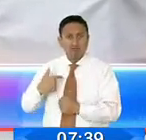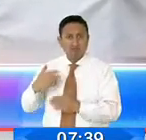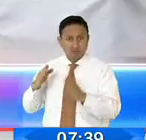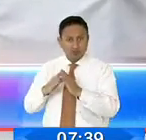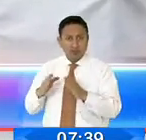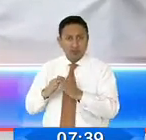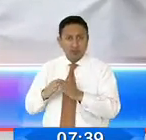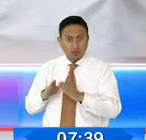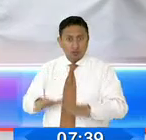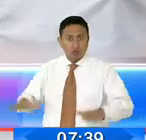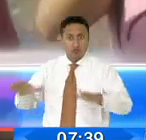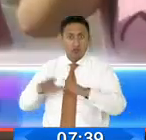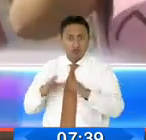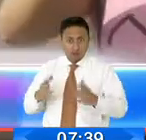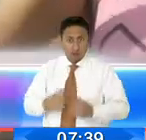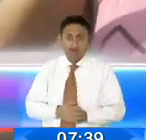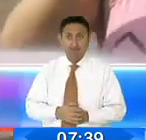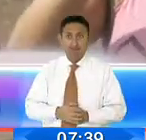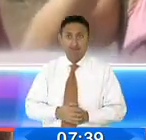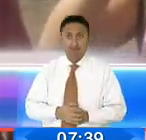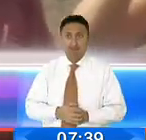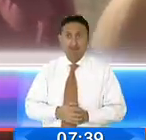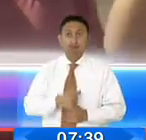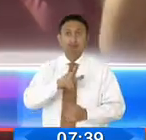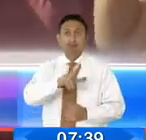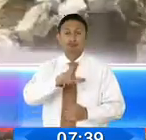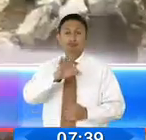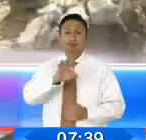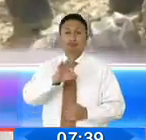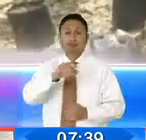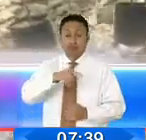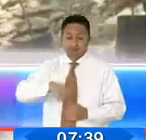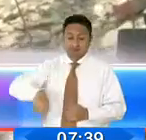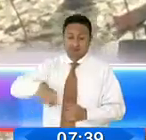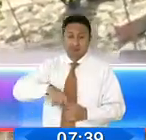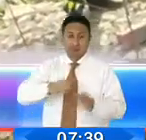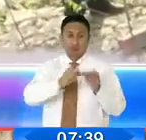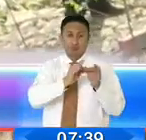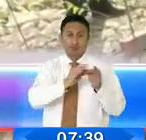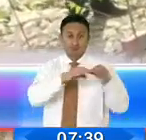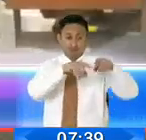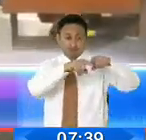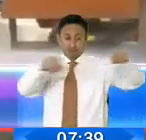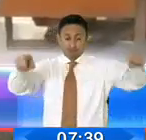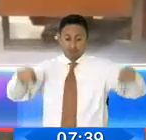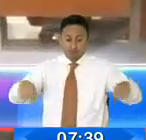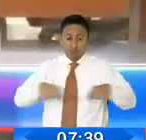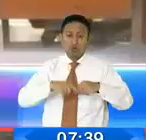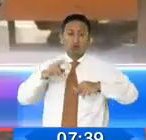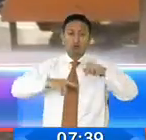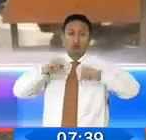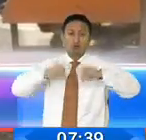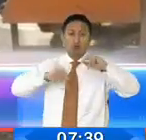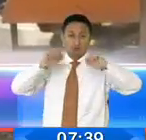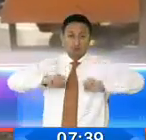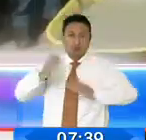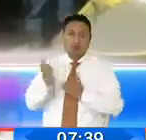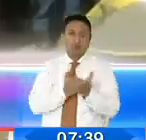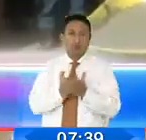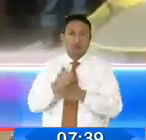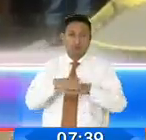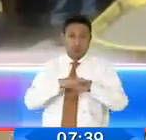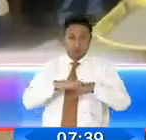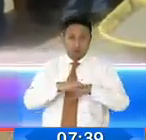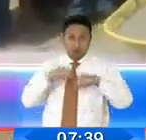vivienda. A lo largo de 39 hectáreas que serán adecuadas para construir y llegar con los servicios básicos,